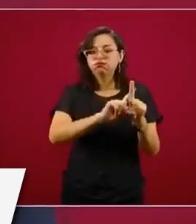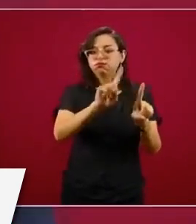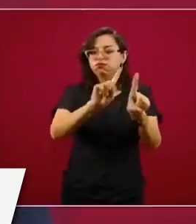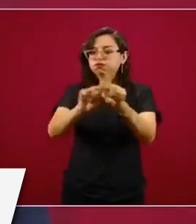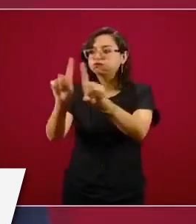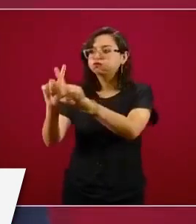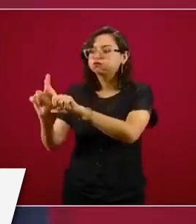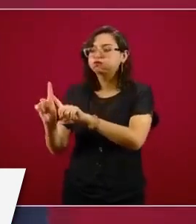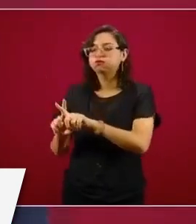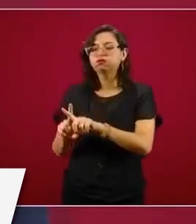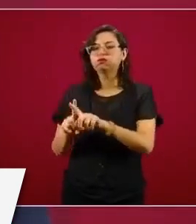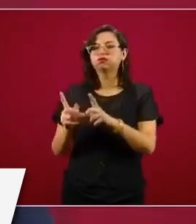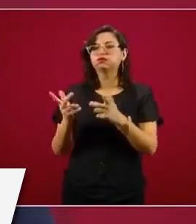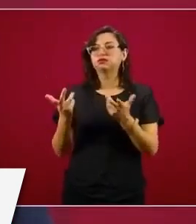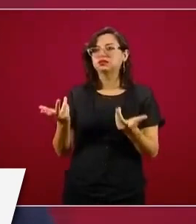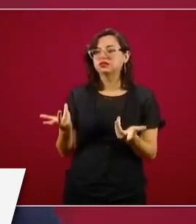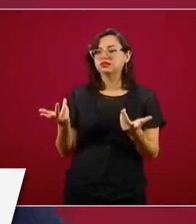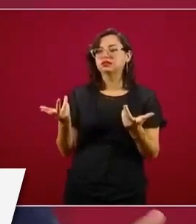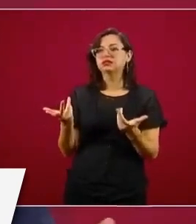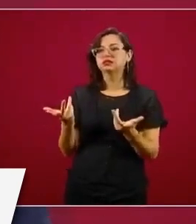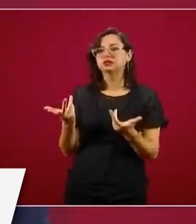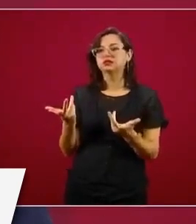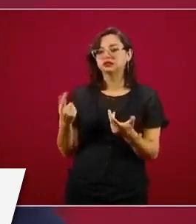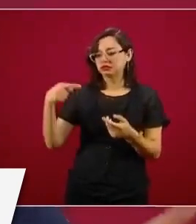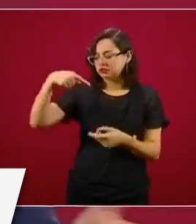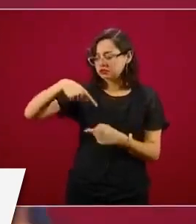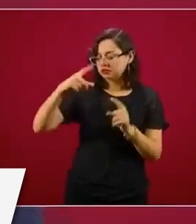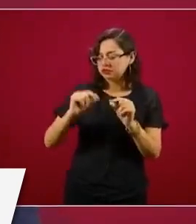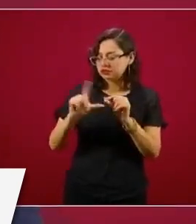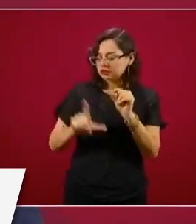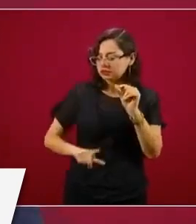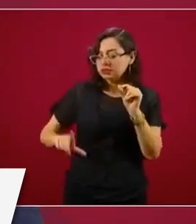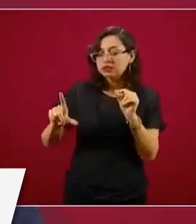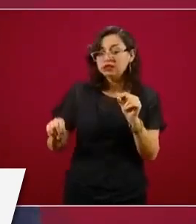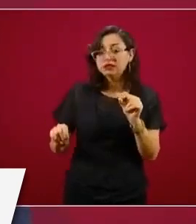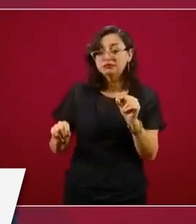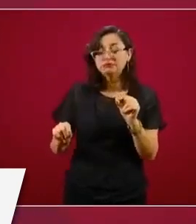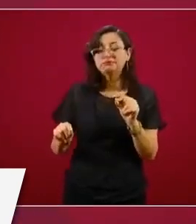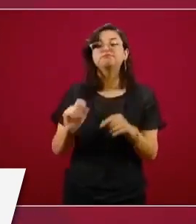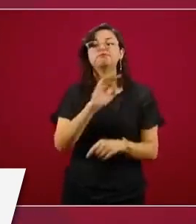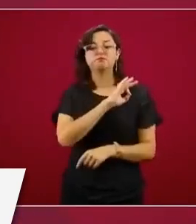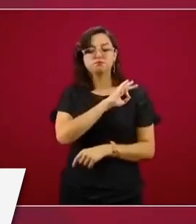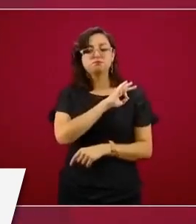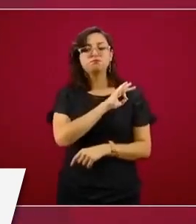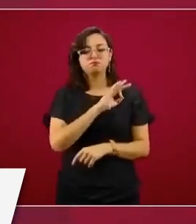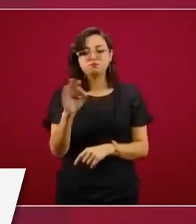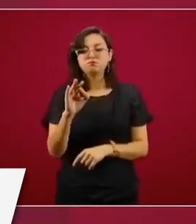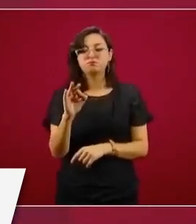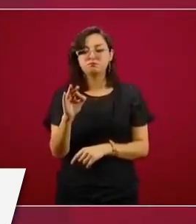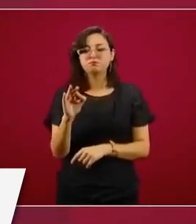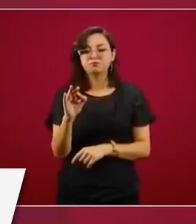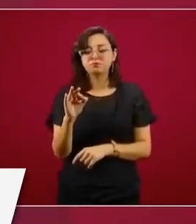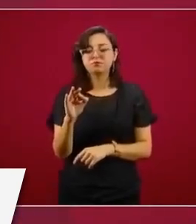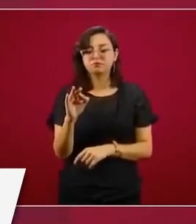de producir pronto,